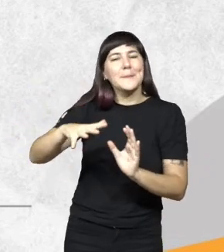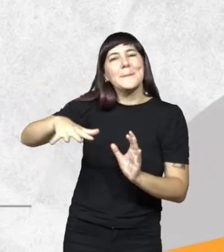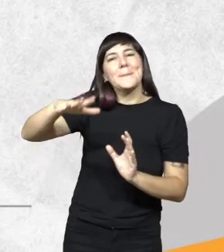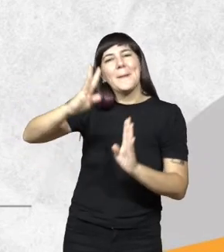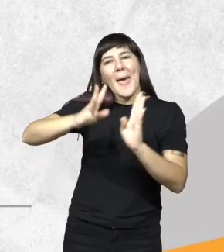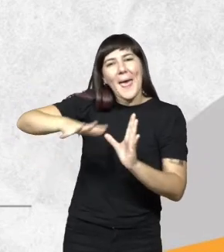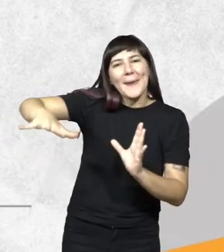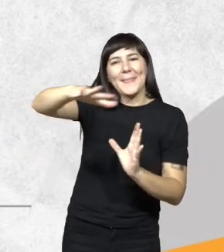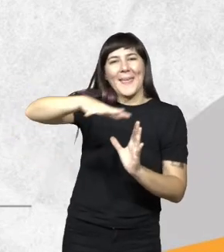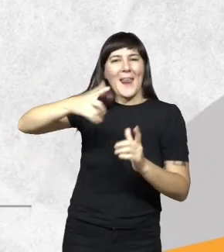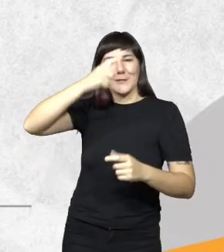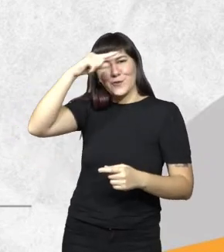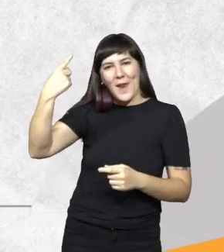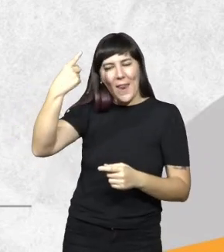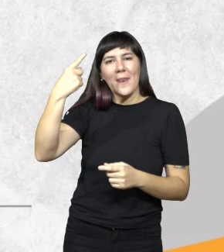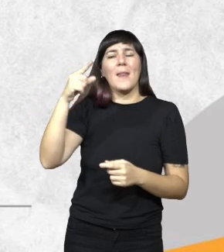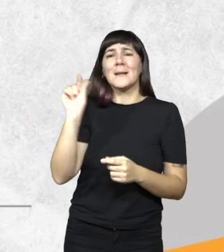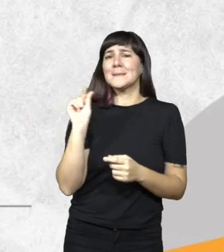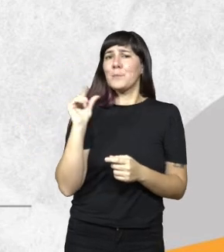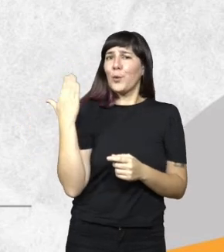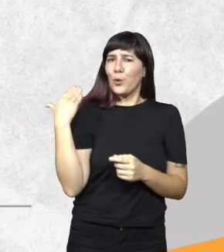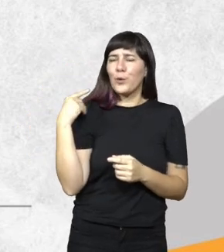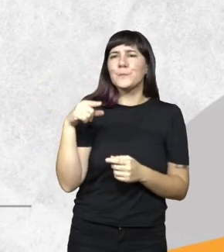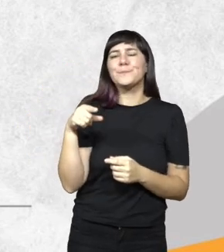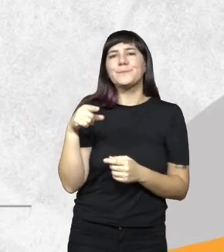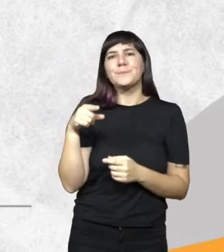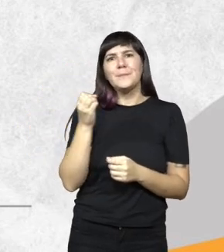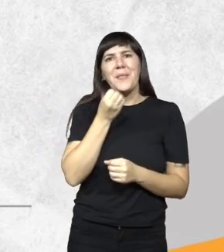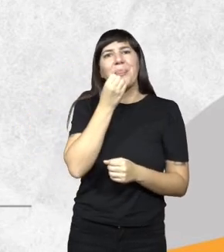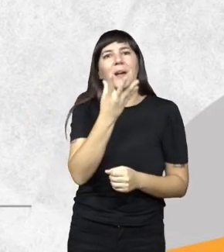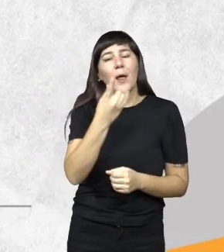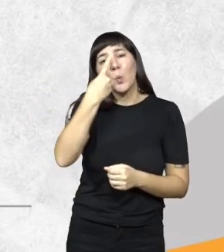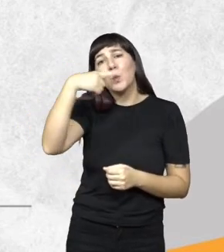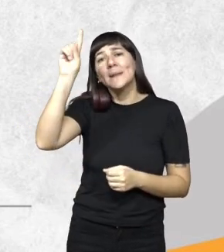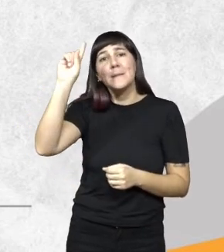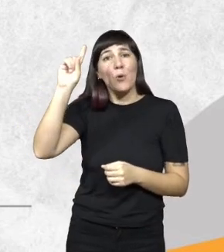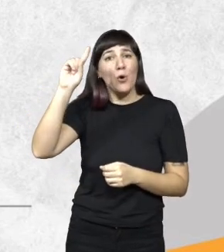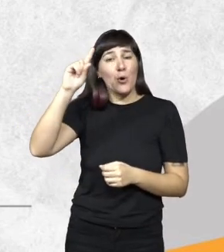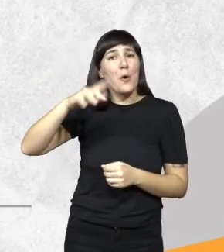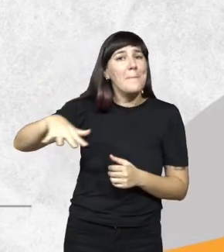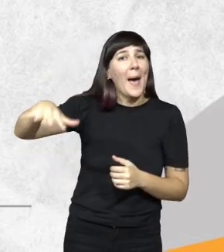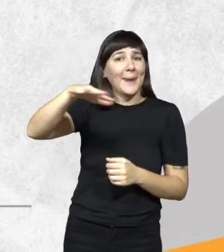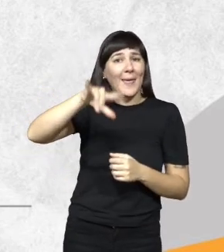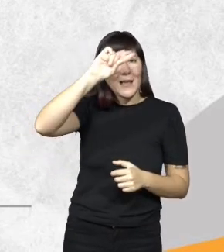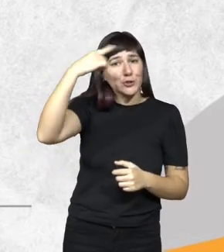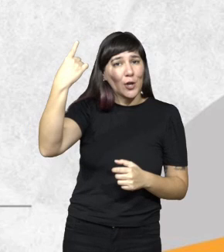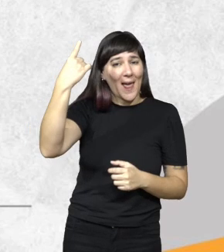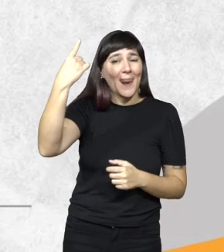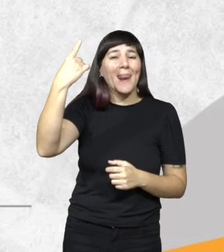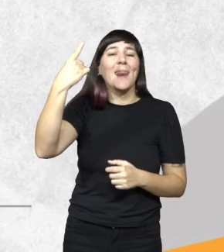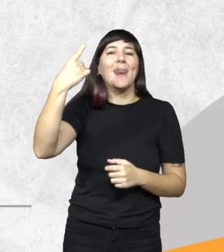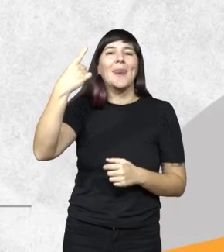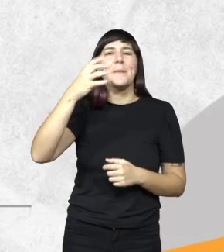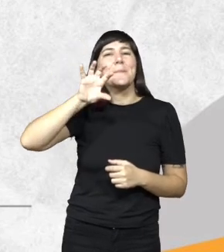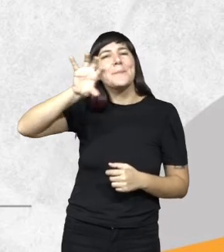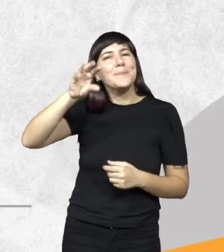nacionales que hace muy poquito se declaró el último parque nacional en nuestra provincia que